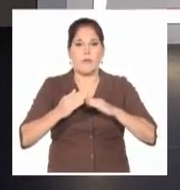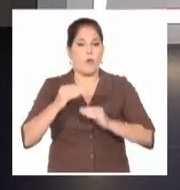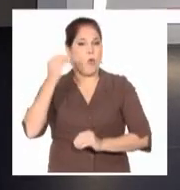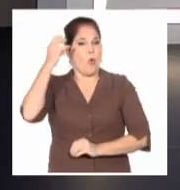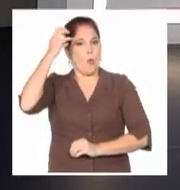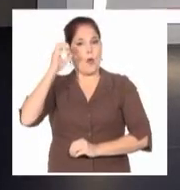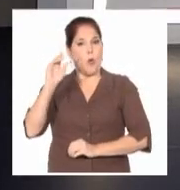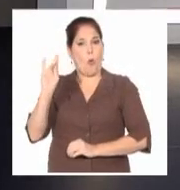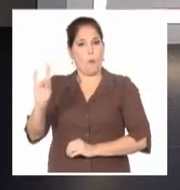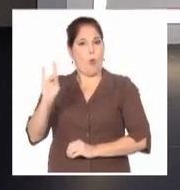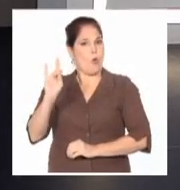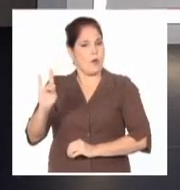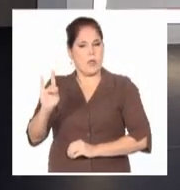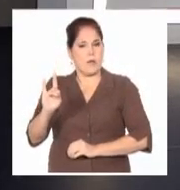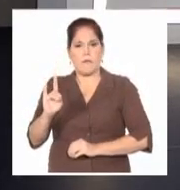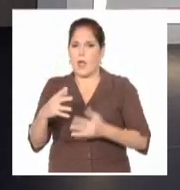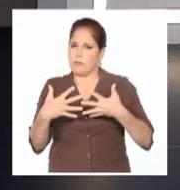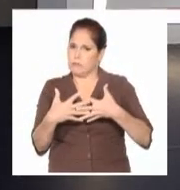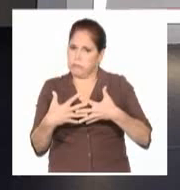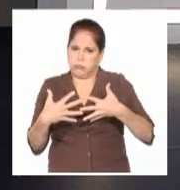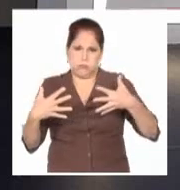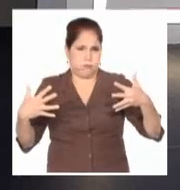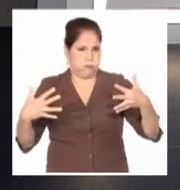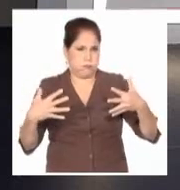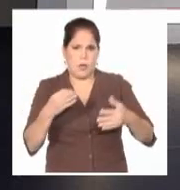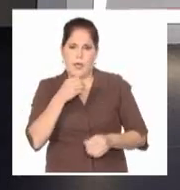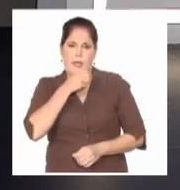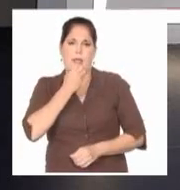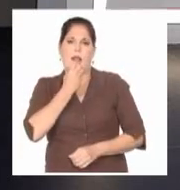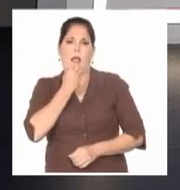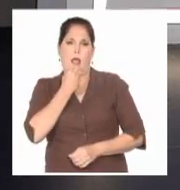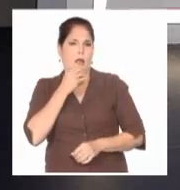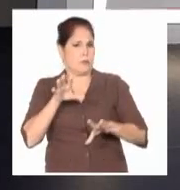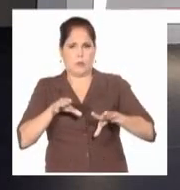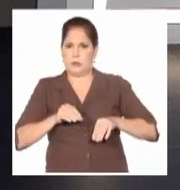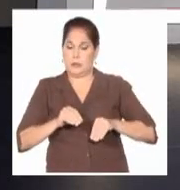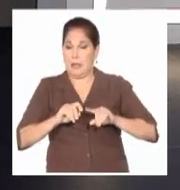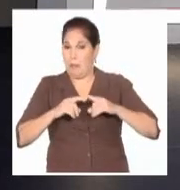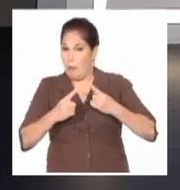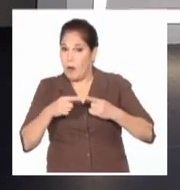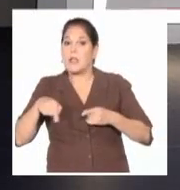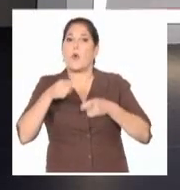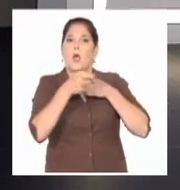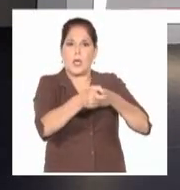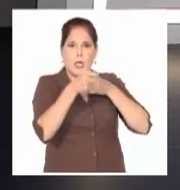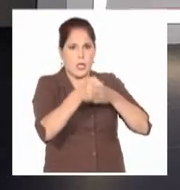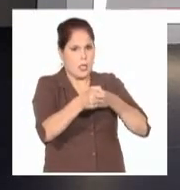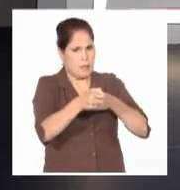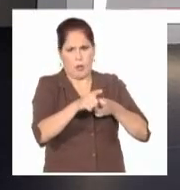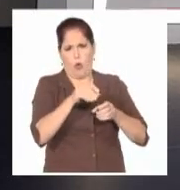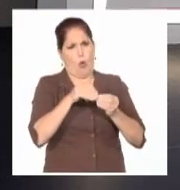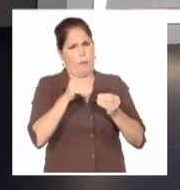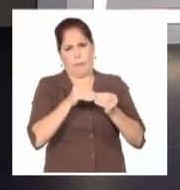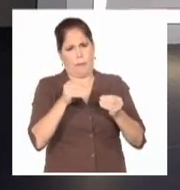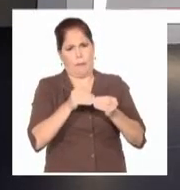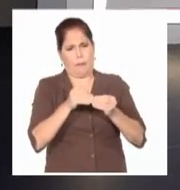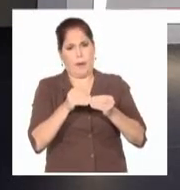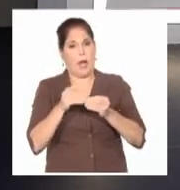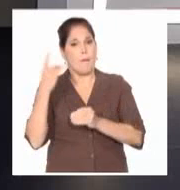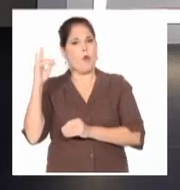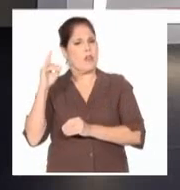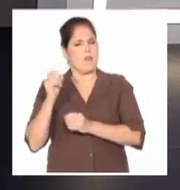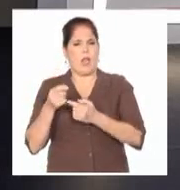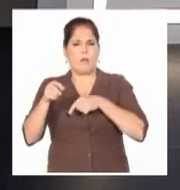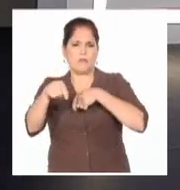la ruptura de relaciones diplomáticas con el Estado de Israel al considerar que se cometen crímenes de guerra en la Franja de Gaza. La ministra de la